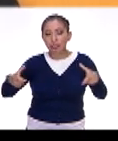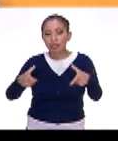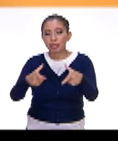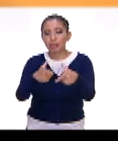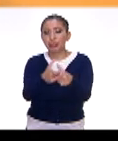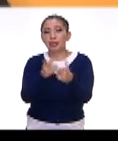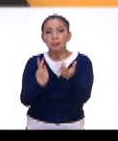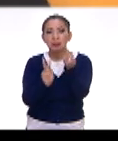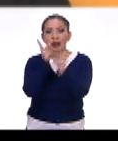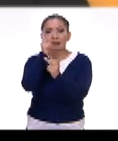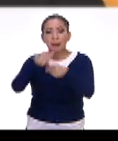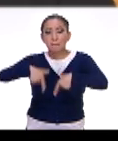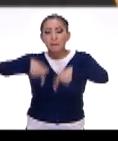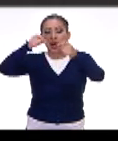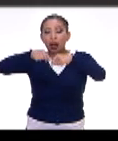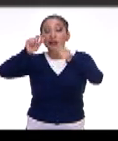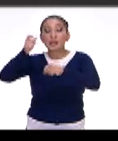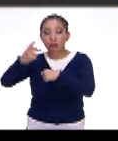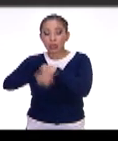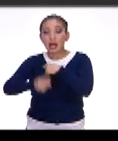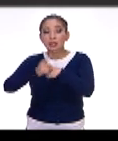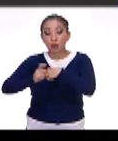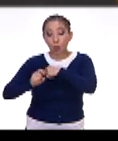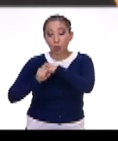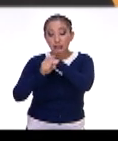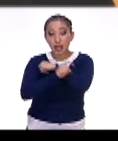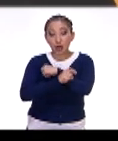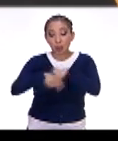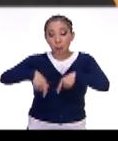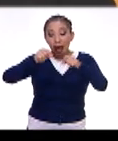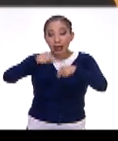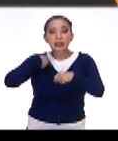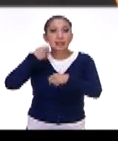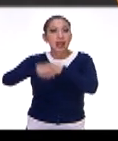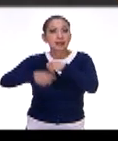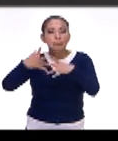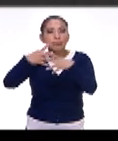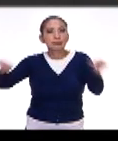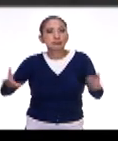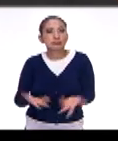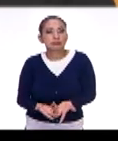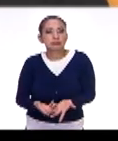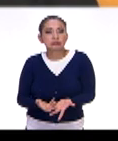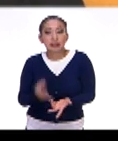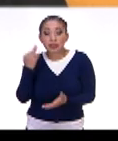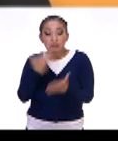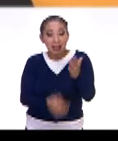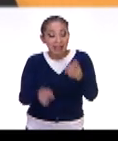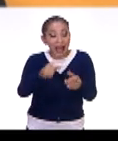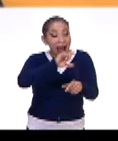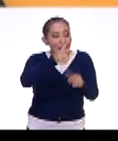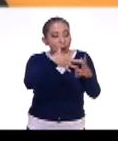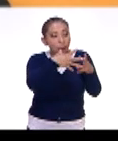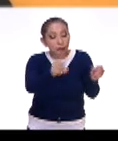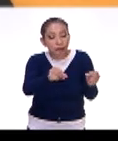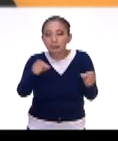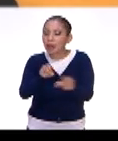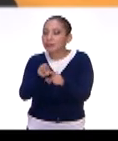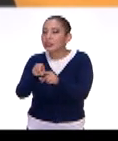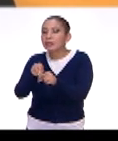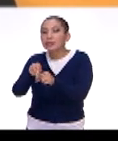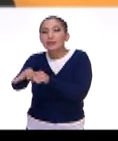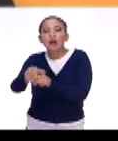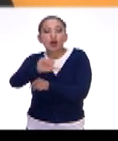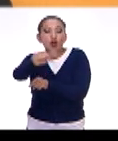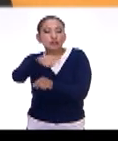los plantillos. Y eso ha afectado al gusano de maguey y a otros insectos. Entonces, si algo falta en el ecosistema, se